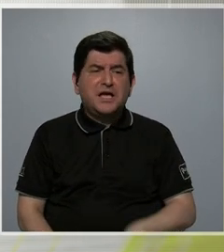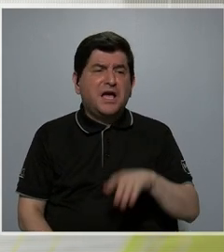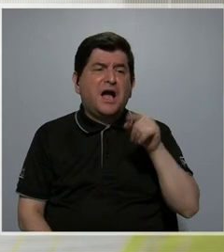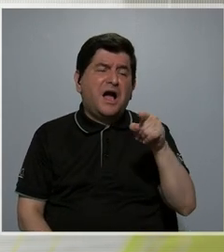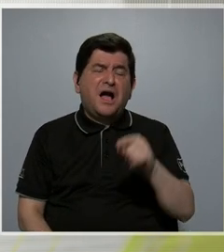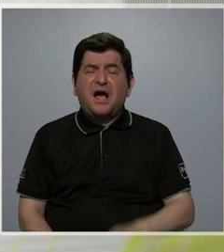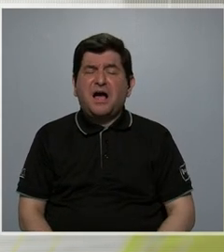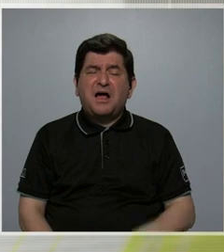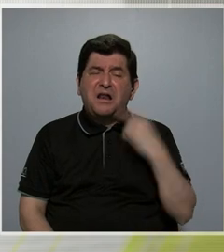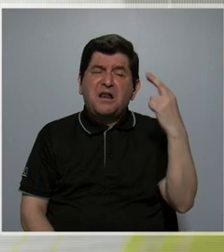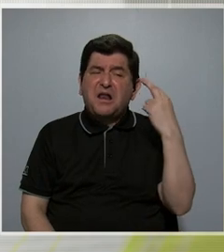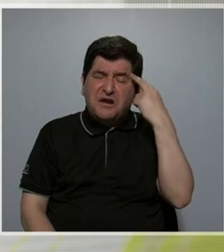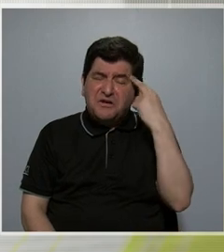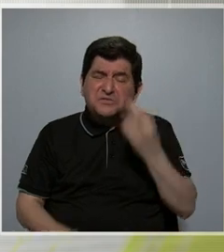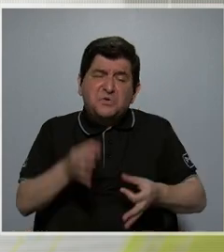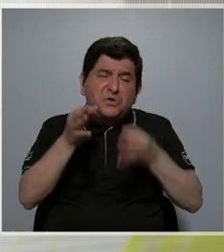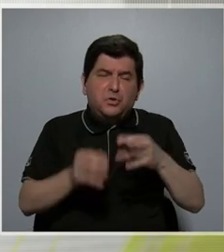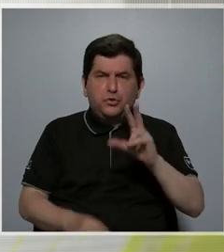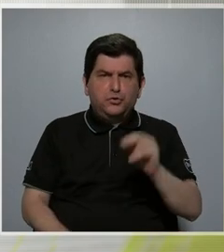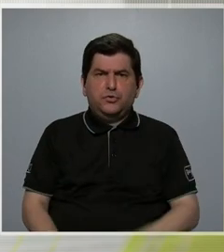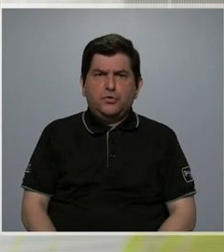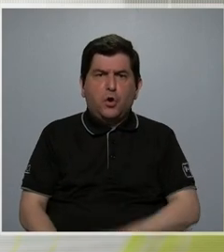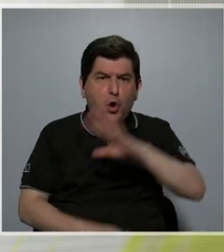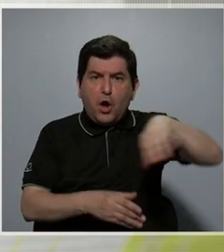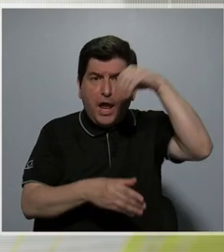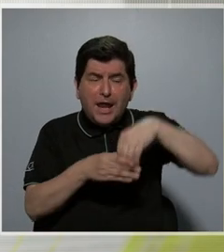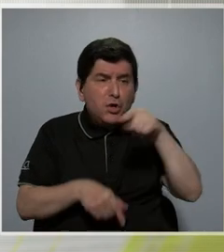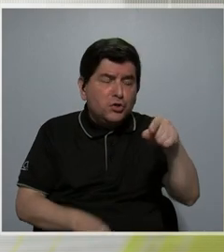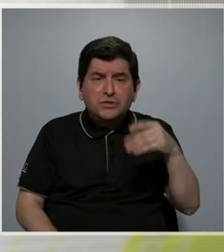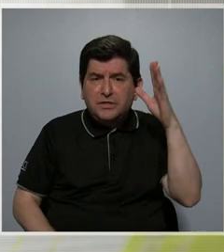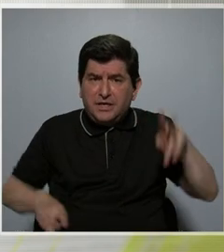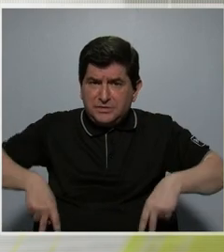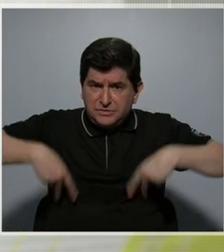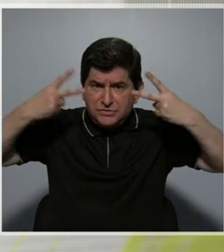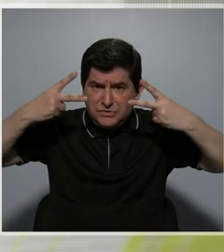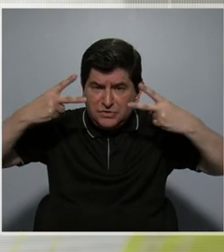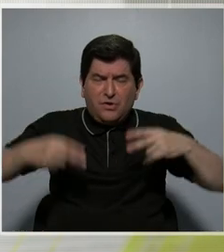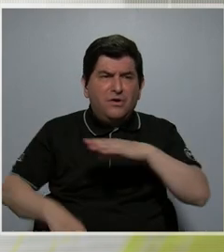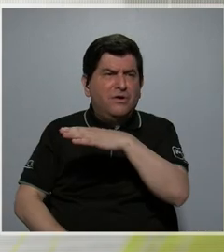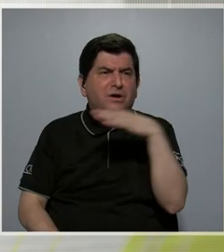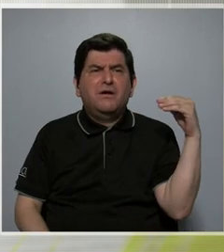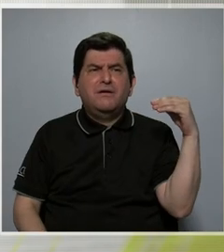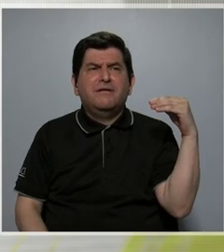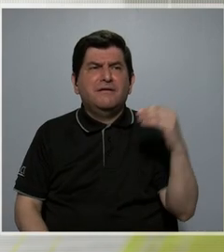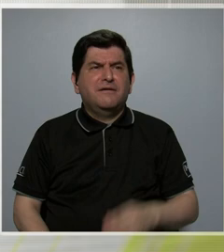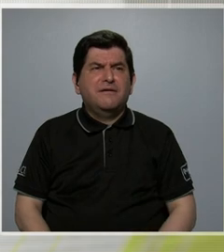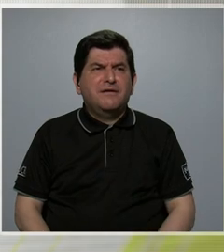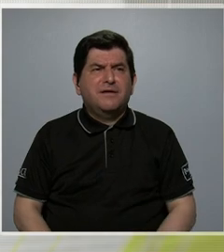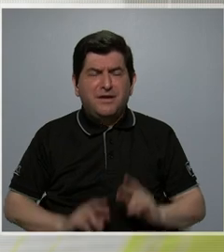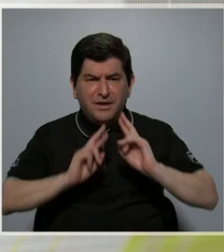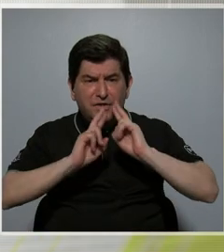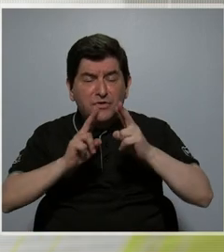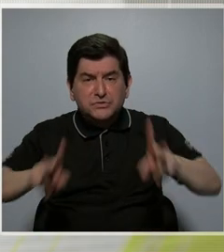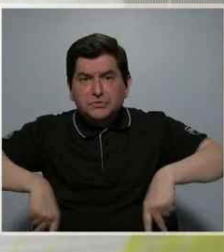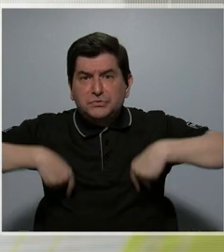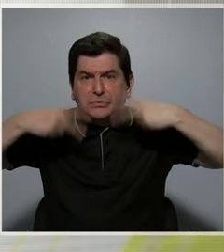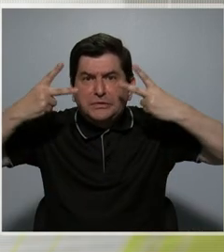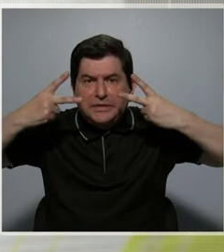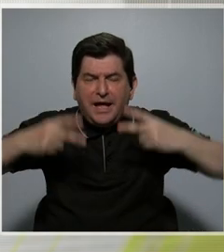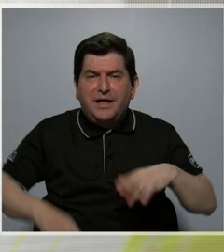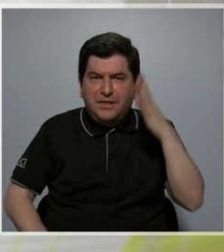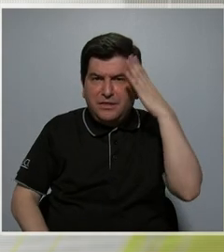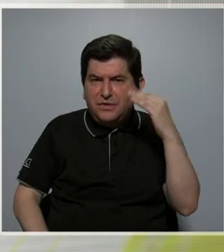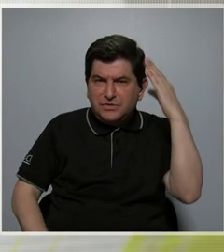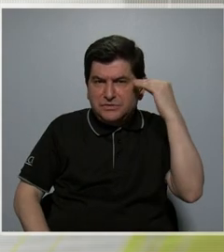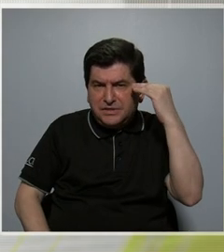sino que la situación contextual donde han vivido y las derivas de la vida, de su